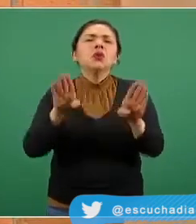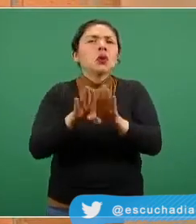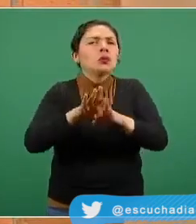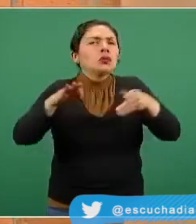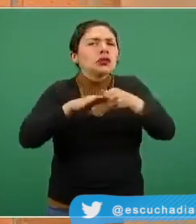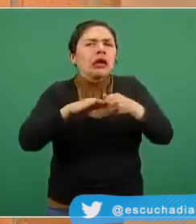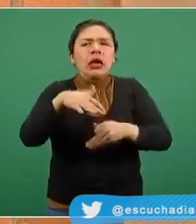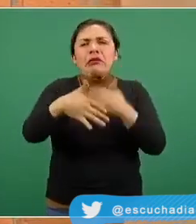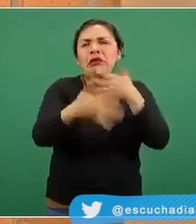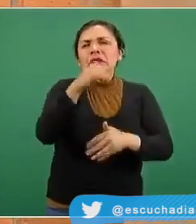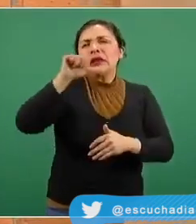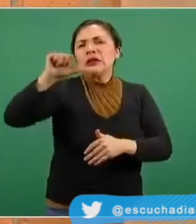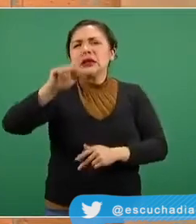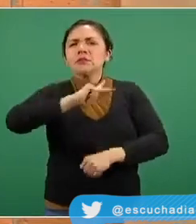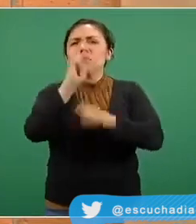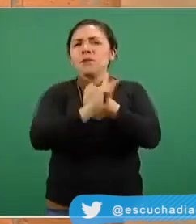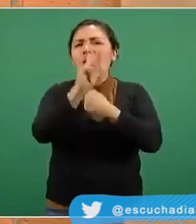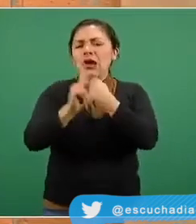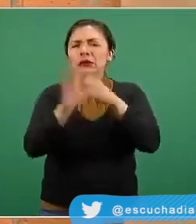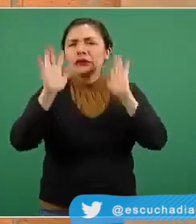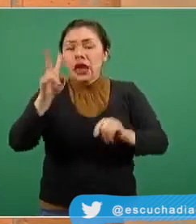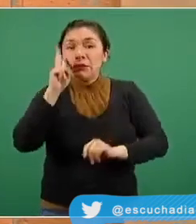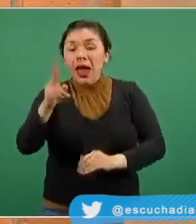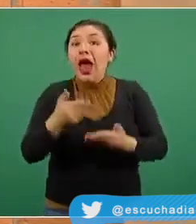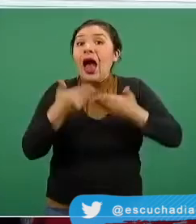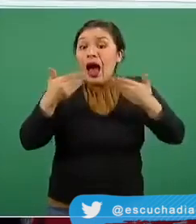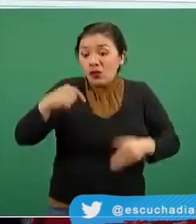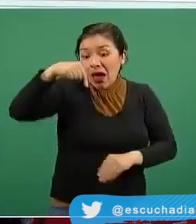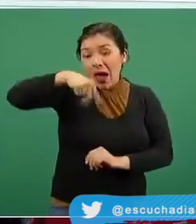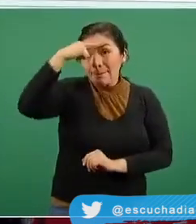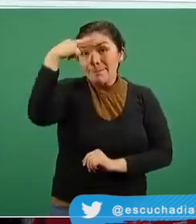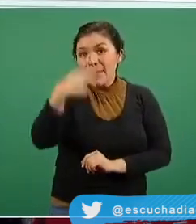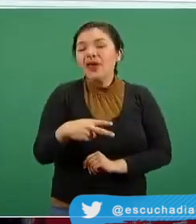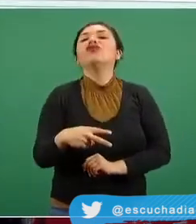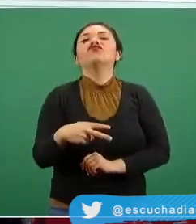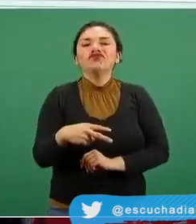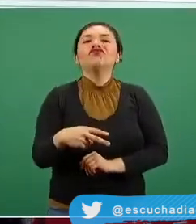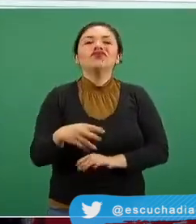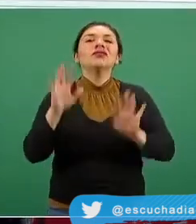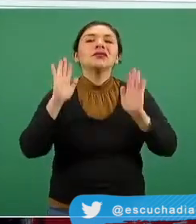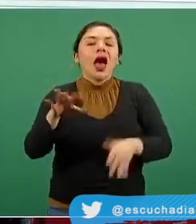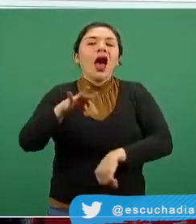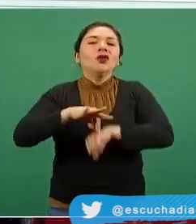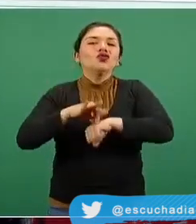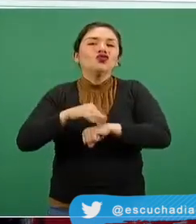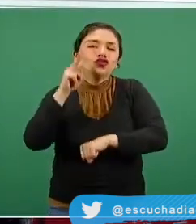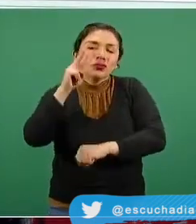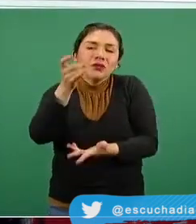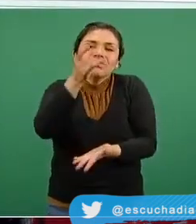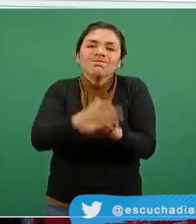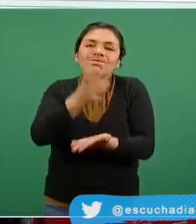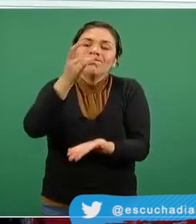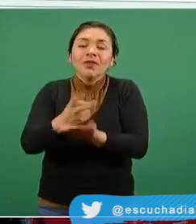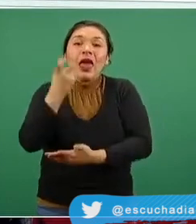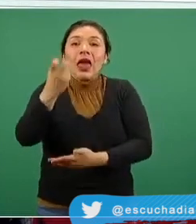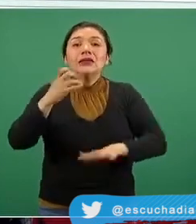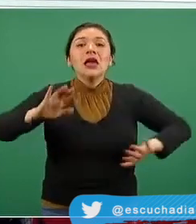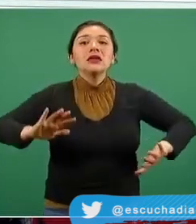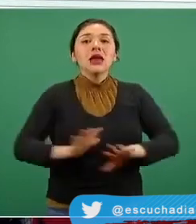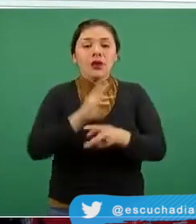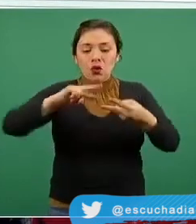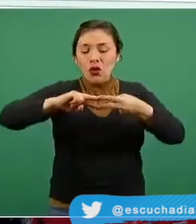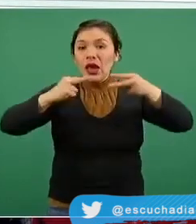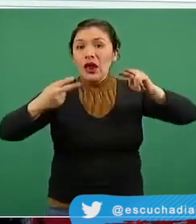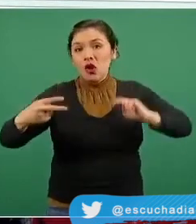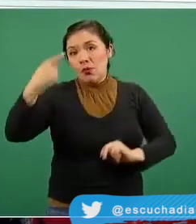15, 16 países y bueno, el día de hoy México se suma con la identificación de esta nueva variante